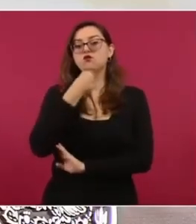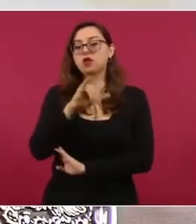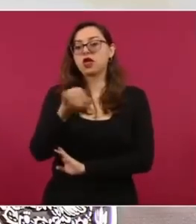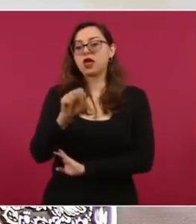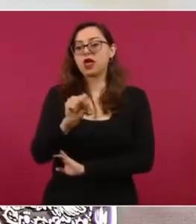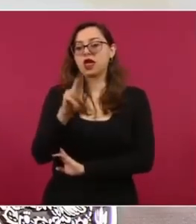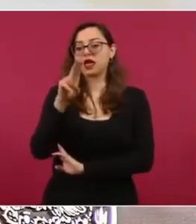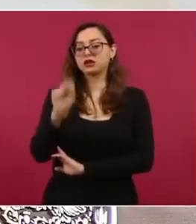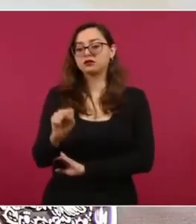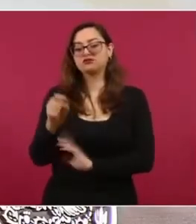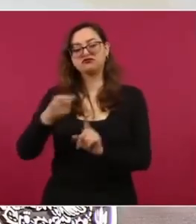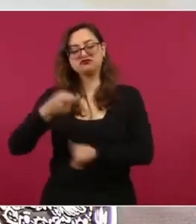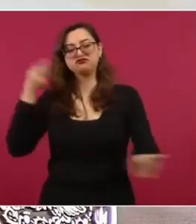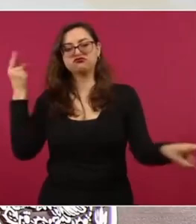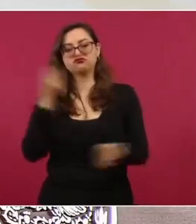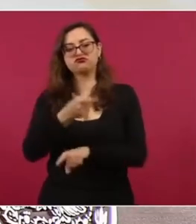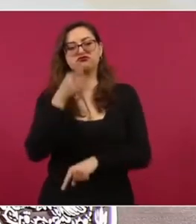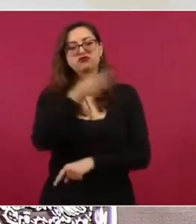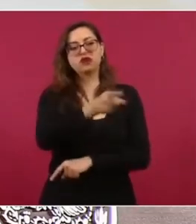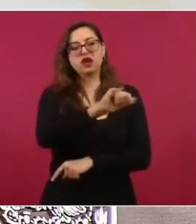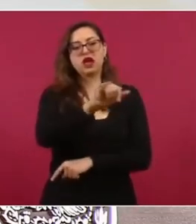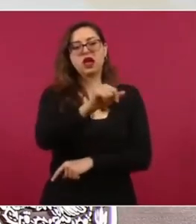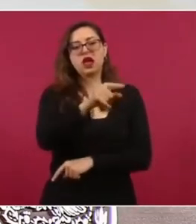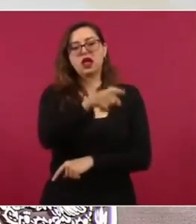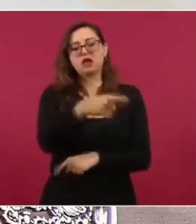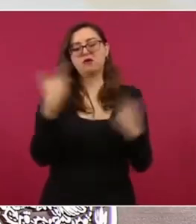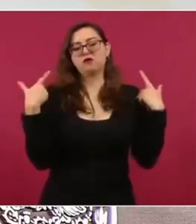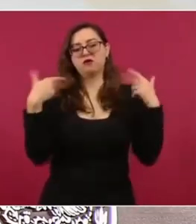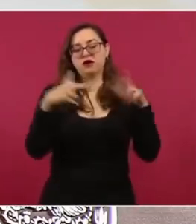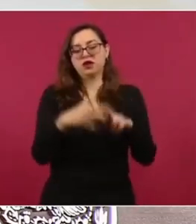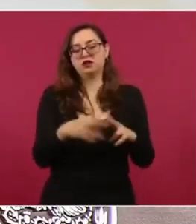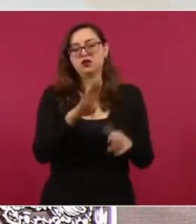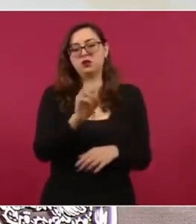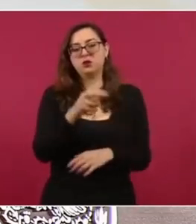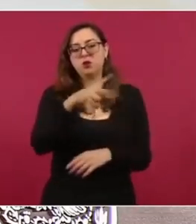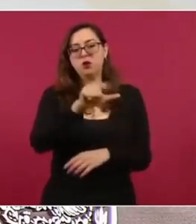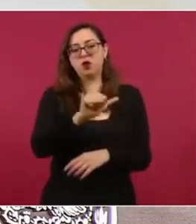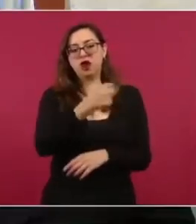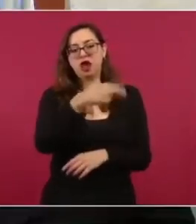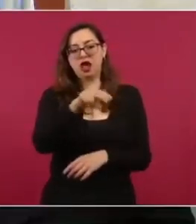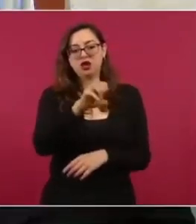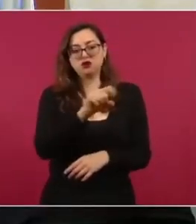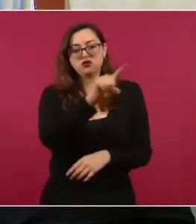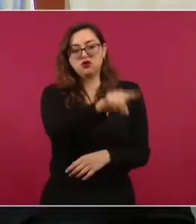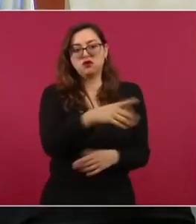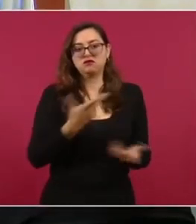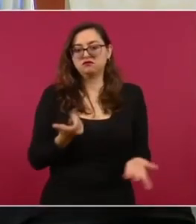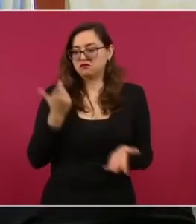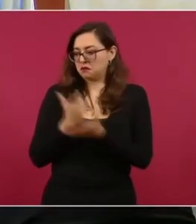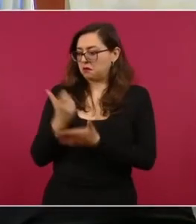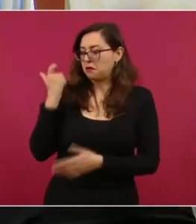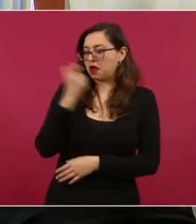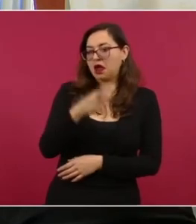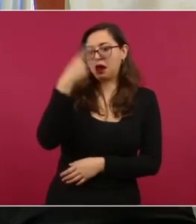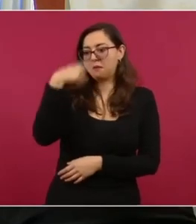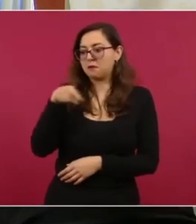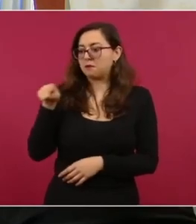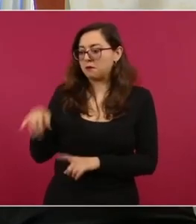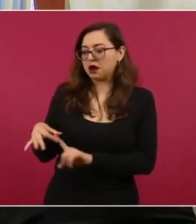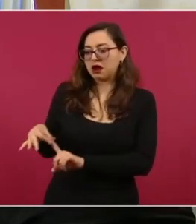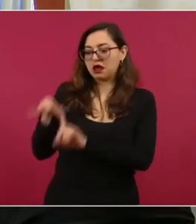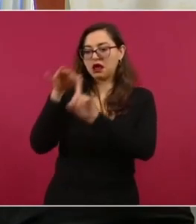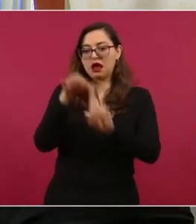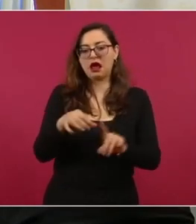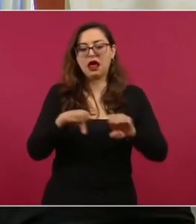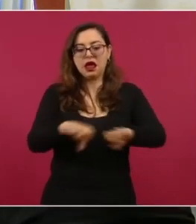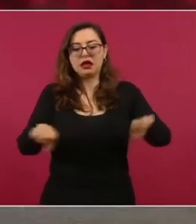profesor Gonzalo Román Bolaños de haberle pedido cuatrocientos mil pesos en concepto de patrocinio para debutar a su hijo en el Alebrijes de